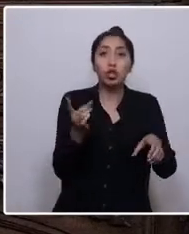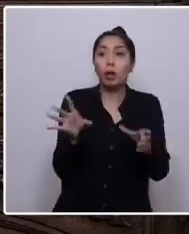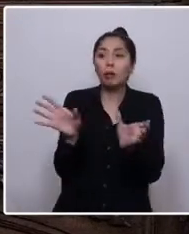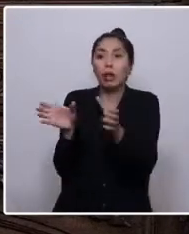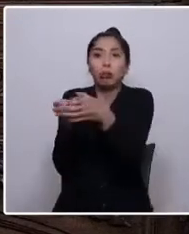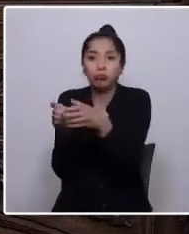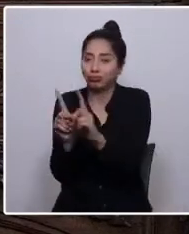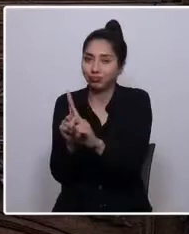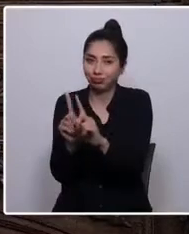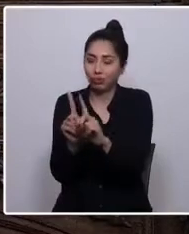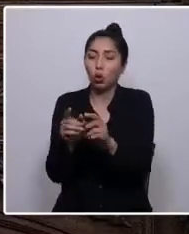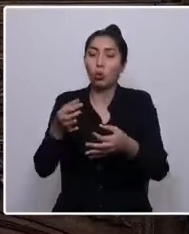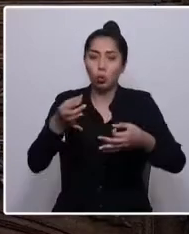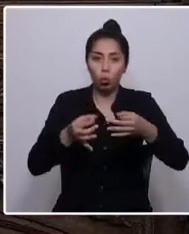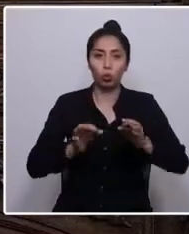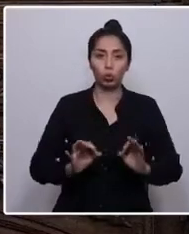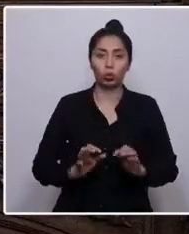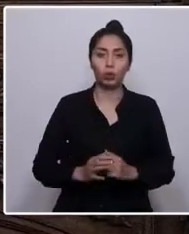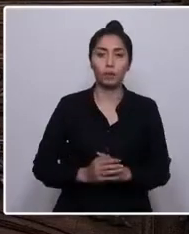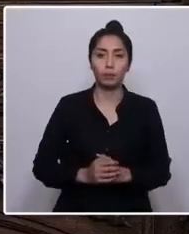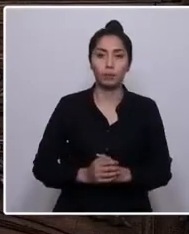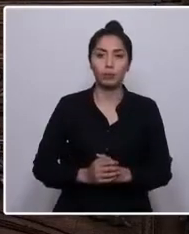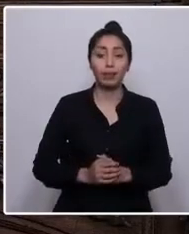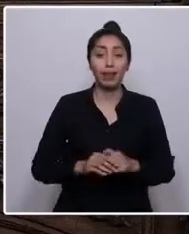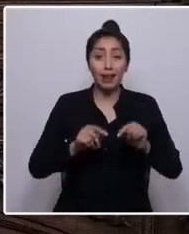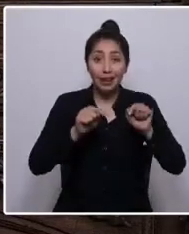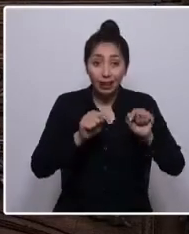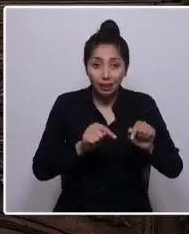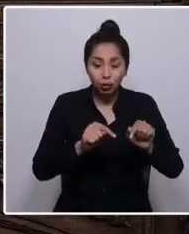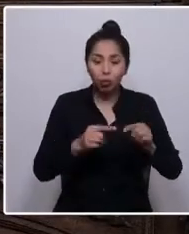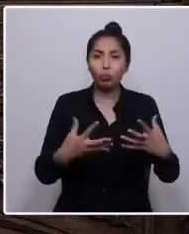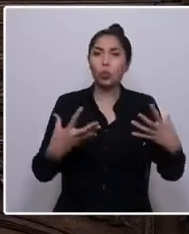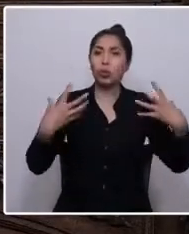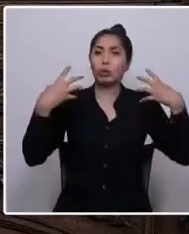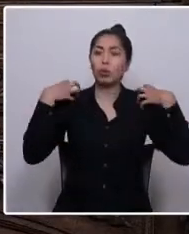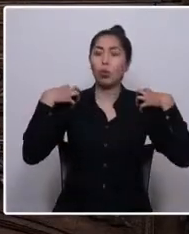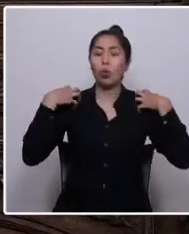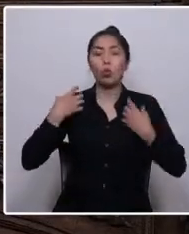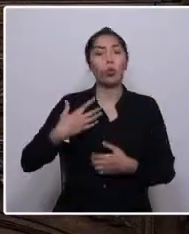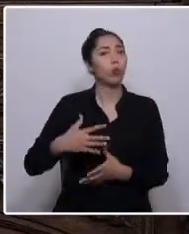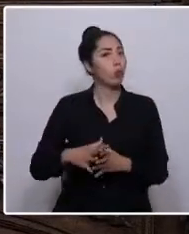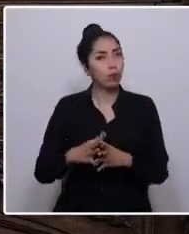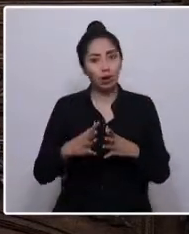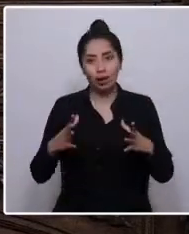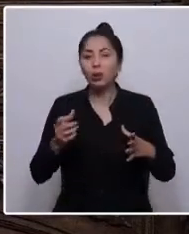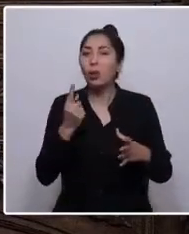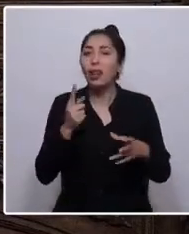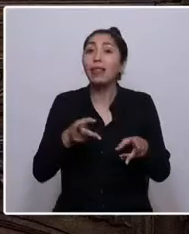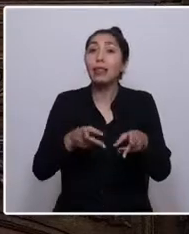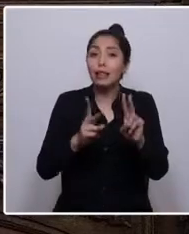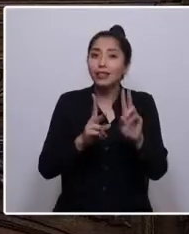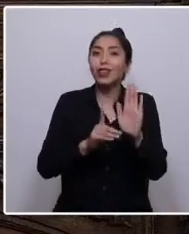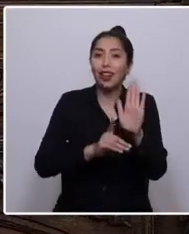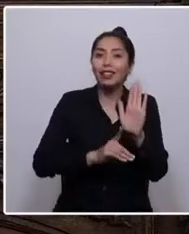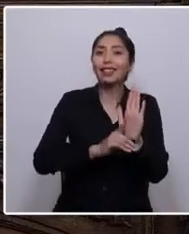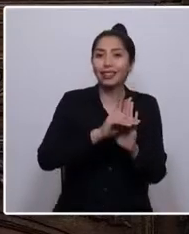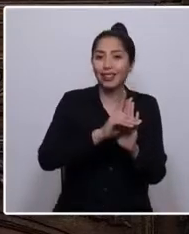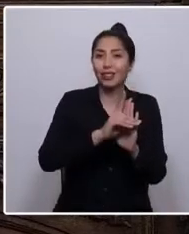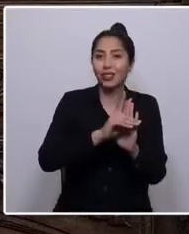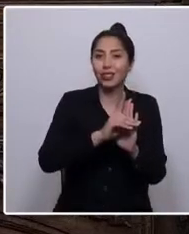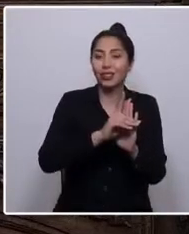Esta es una tremenda tarea, el derecho al desarrollo, en los